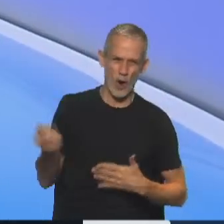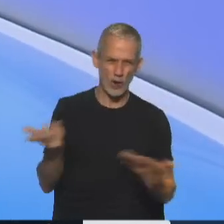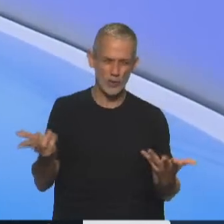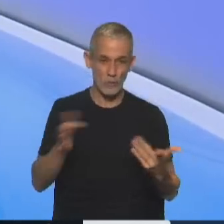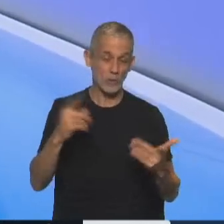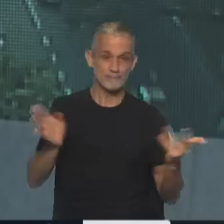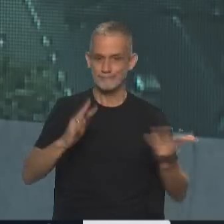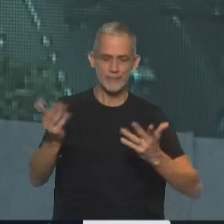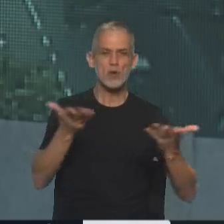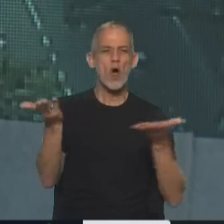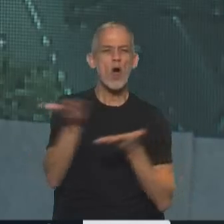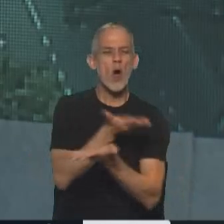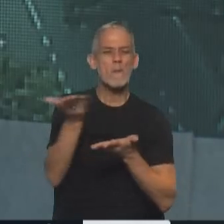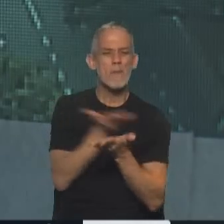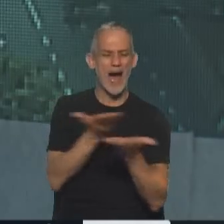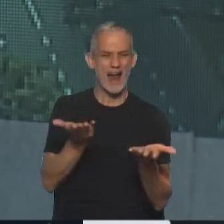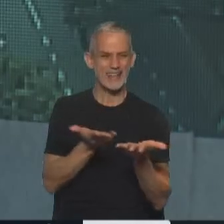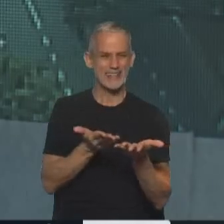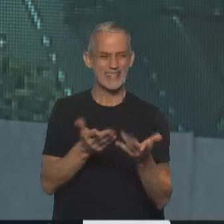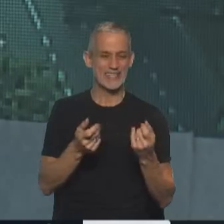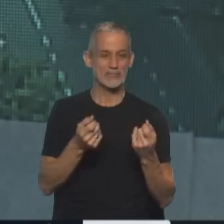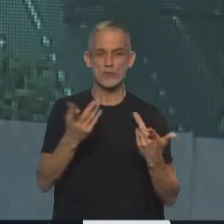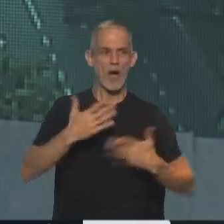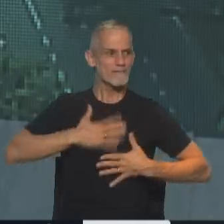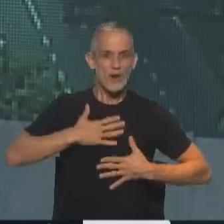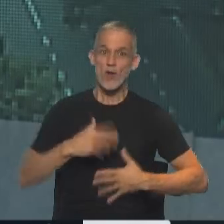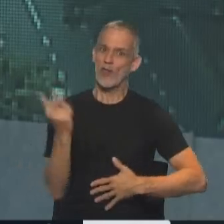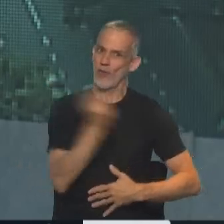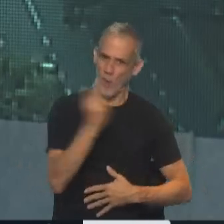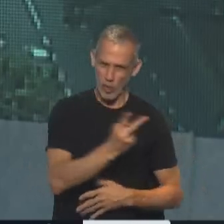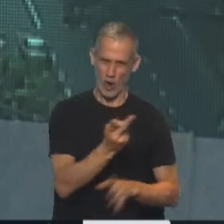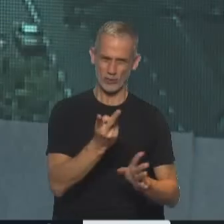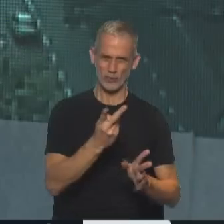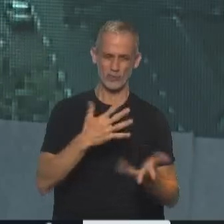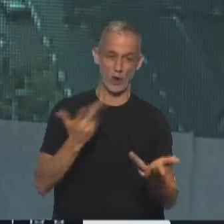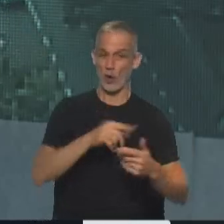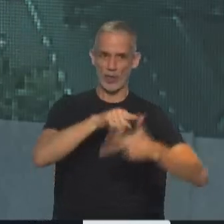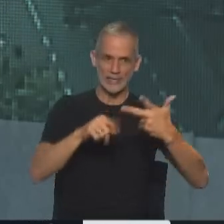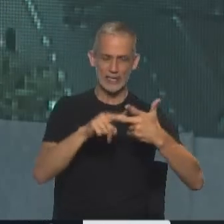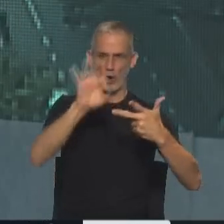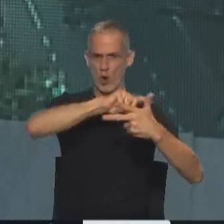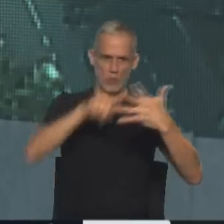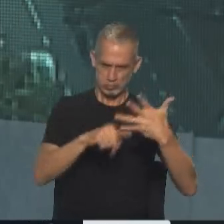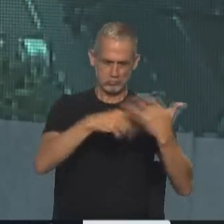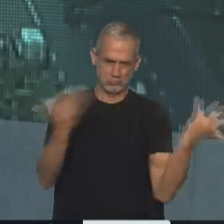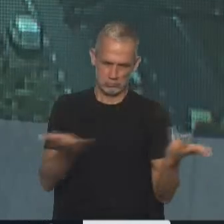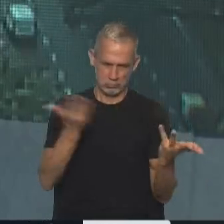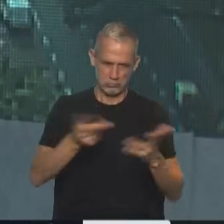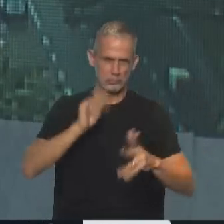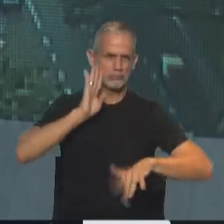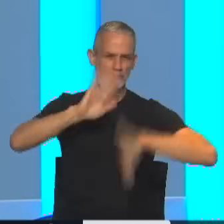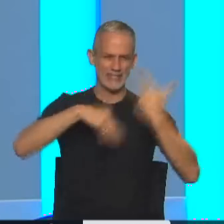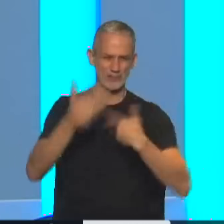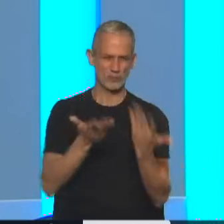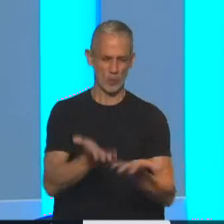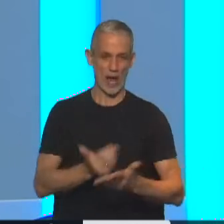recibe, no se comparte, ¿no? Esto de, bueno, la satisfacción de la pareja o del trío o las personas que participen de ese acto sexual.